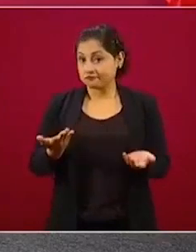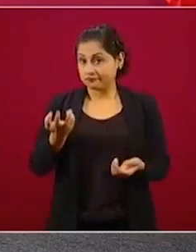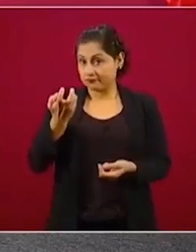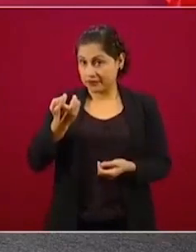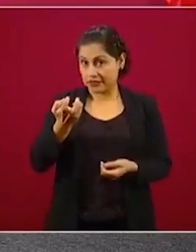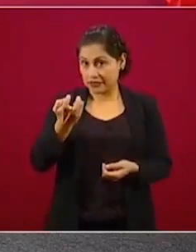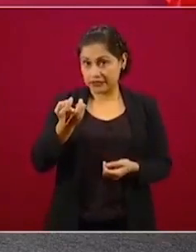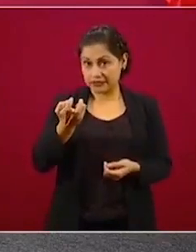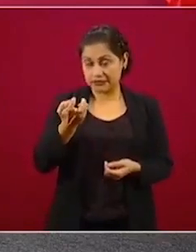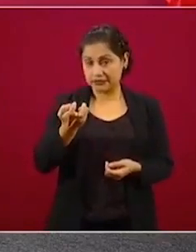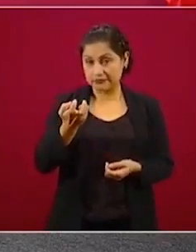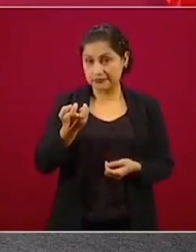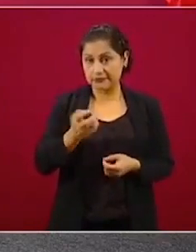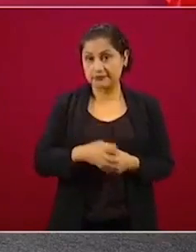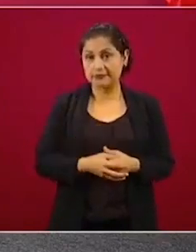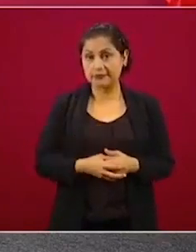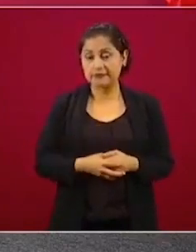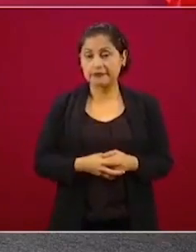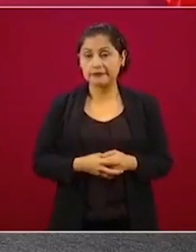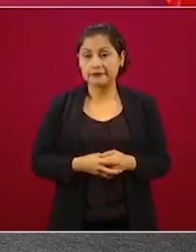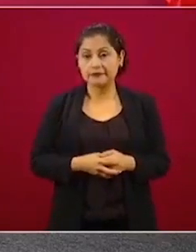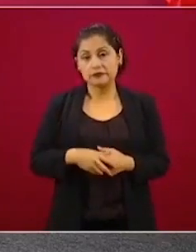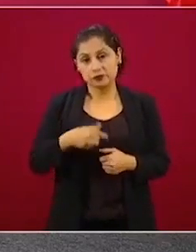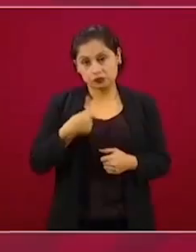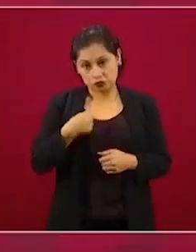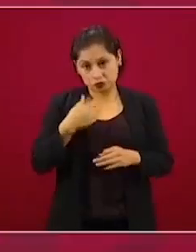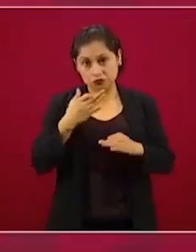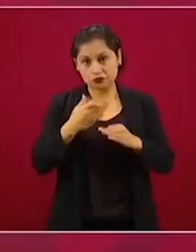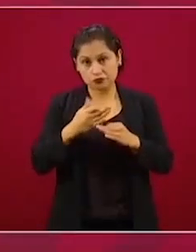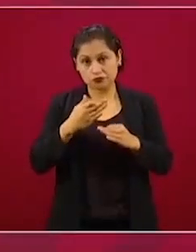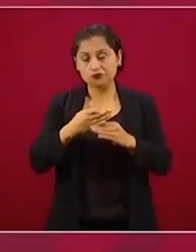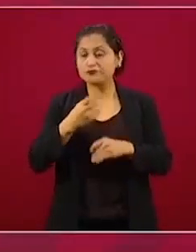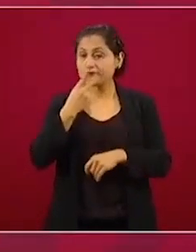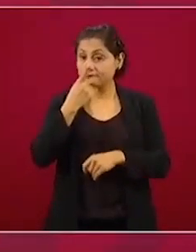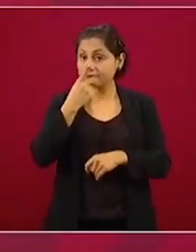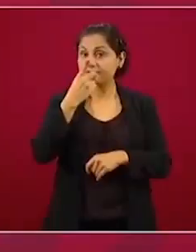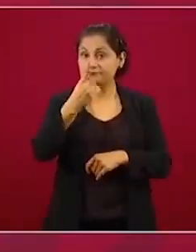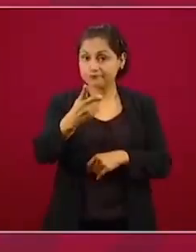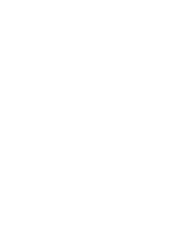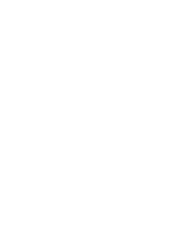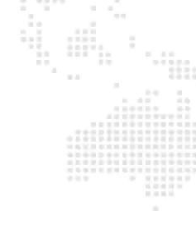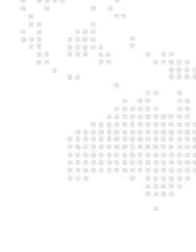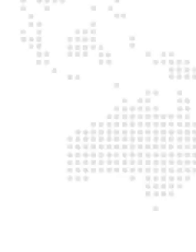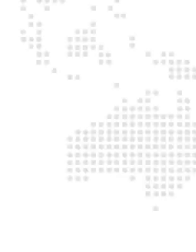lo digo, lo voy a defender.